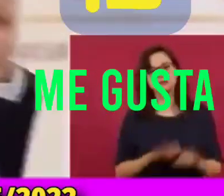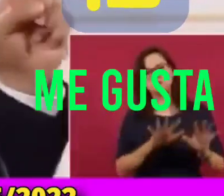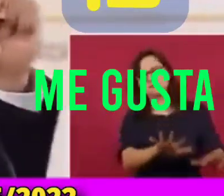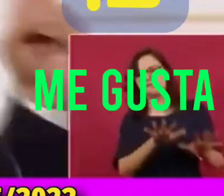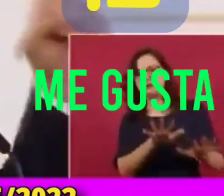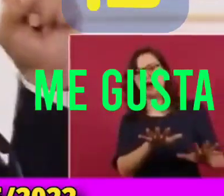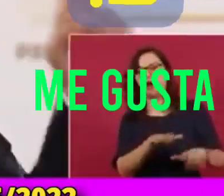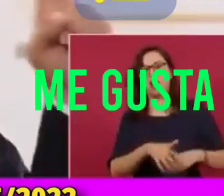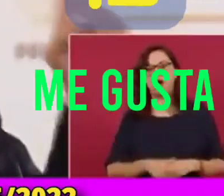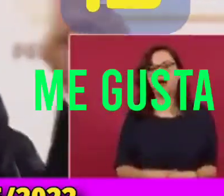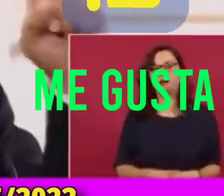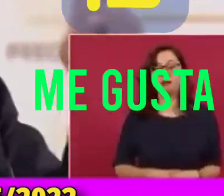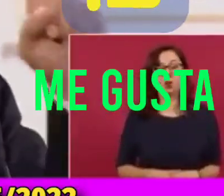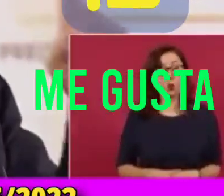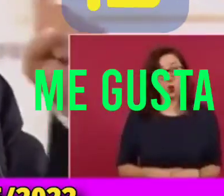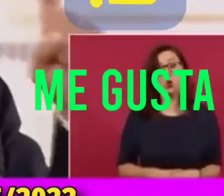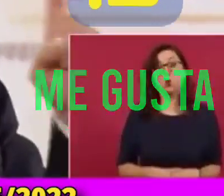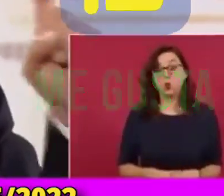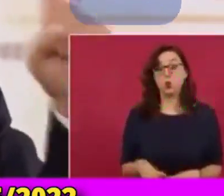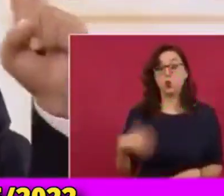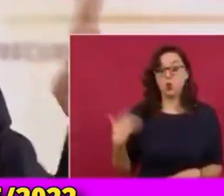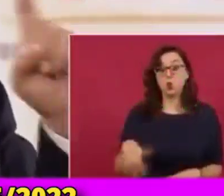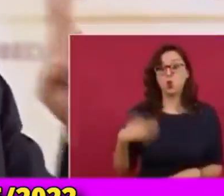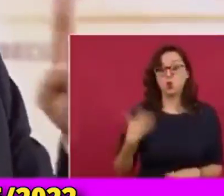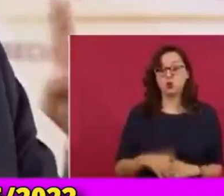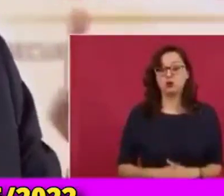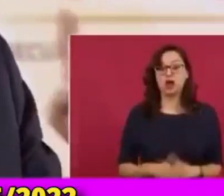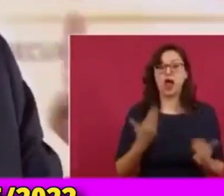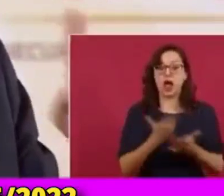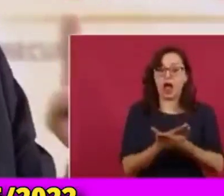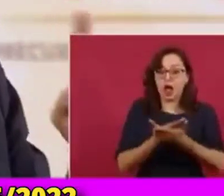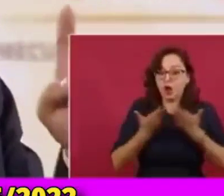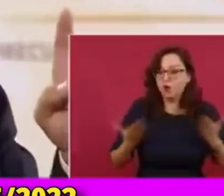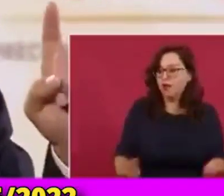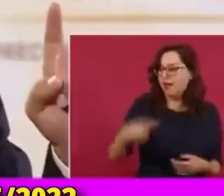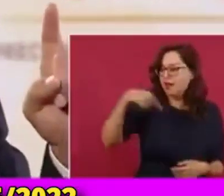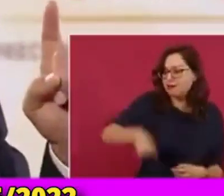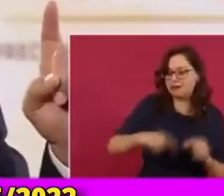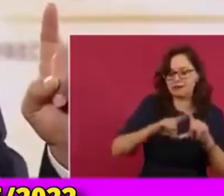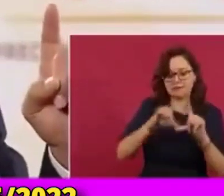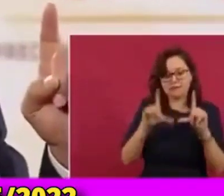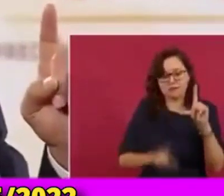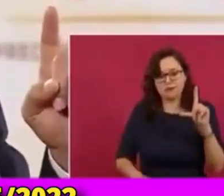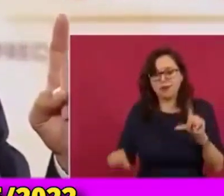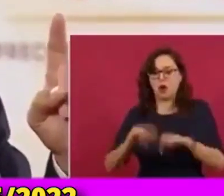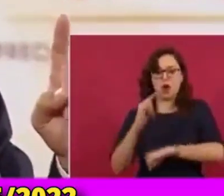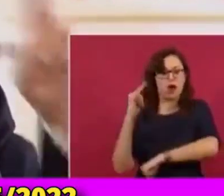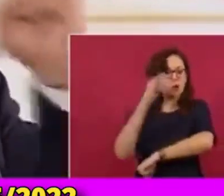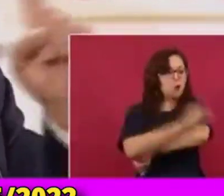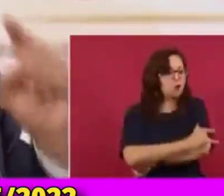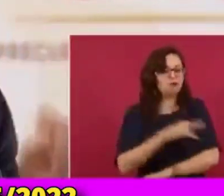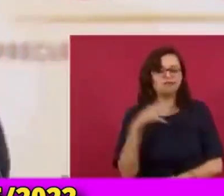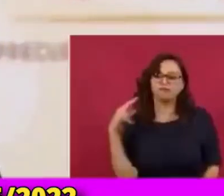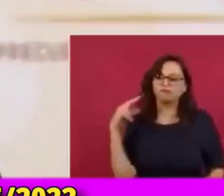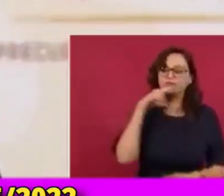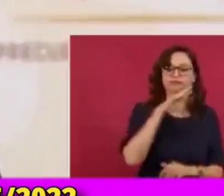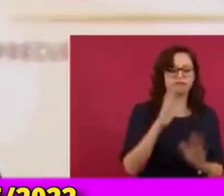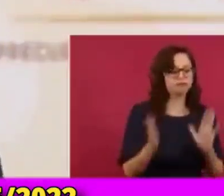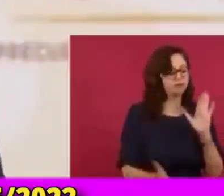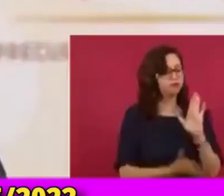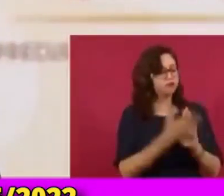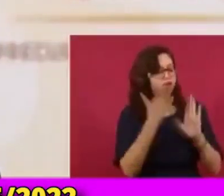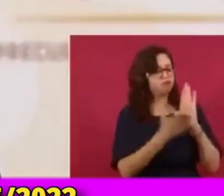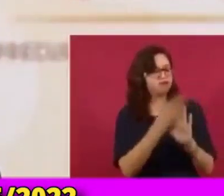Compártelo y suscríbete. Y como les estaba comentando queridísimos mexicanos, Bueno, pues el día de hoy en la mañanera López Obrador